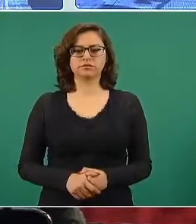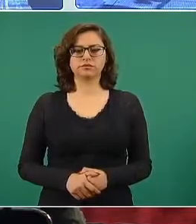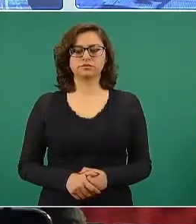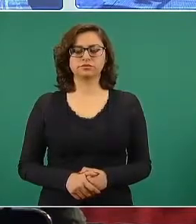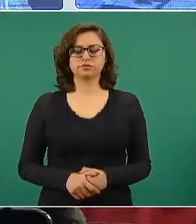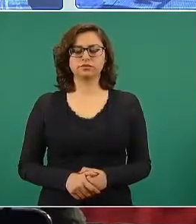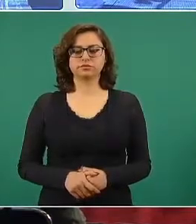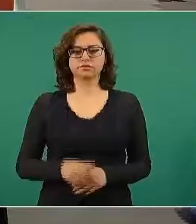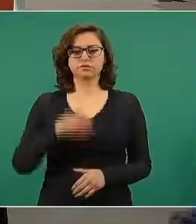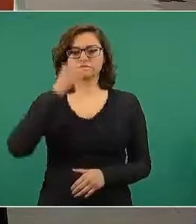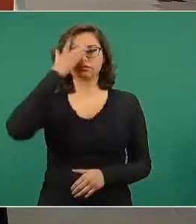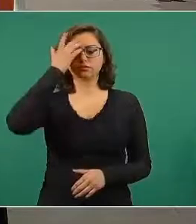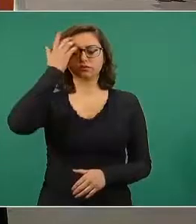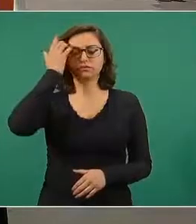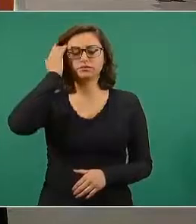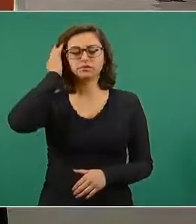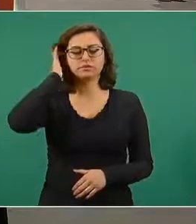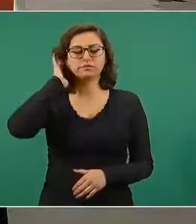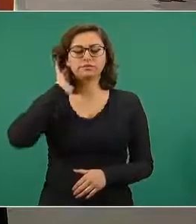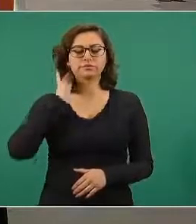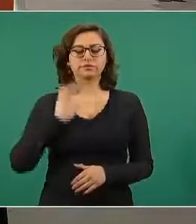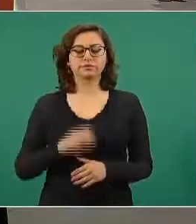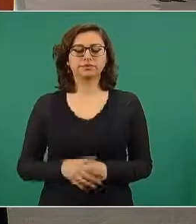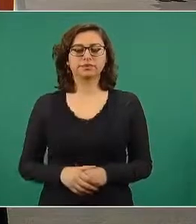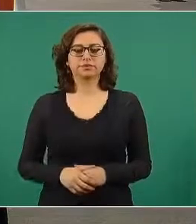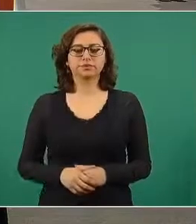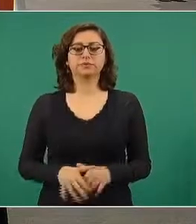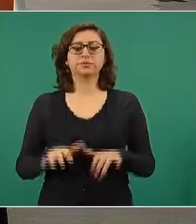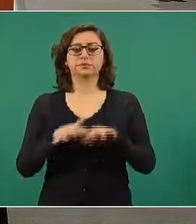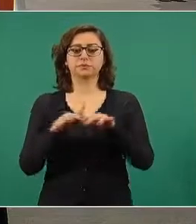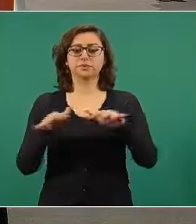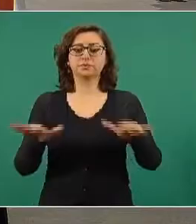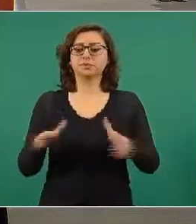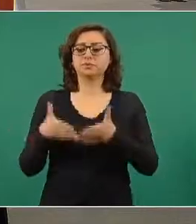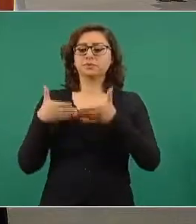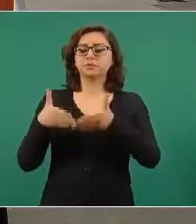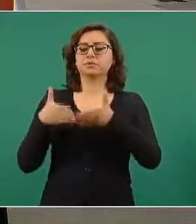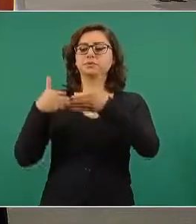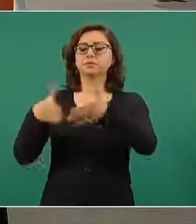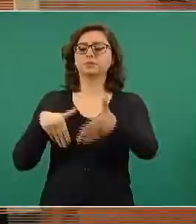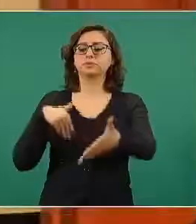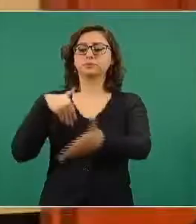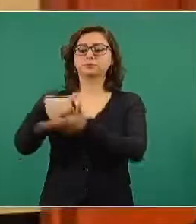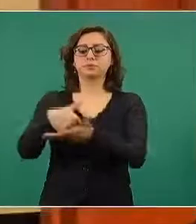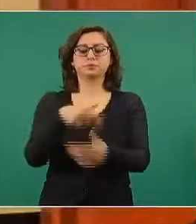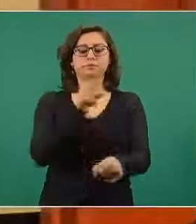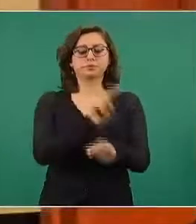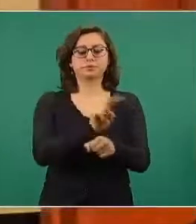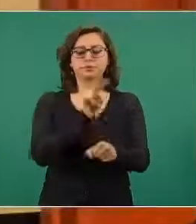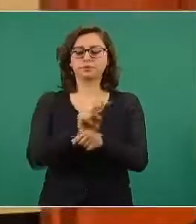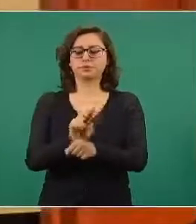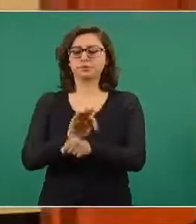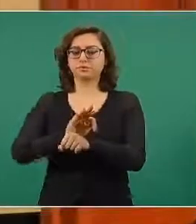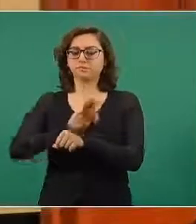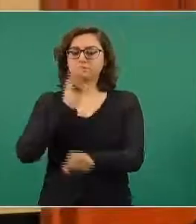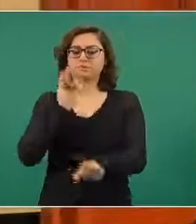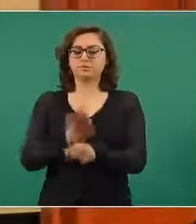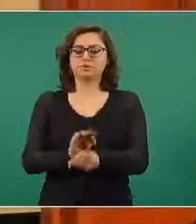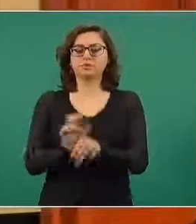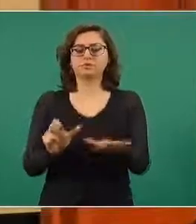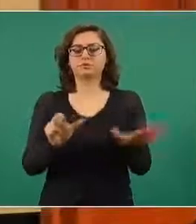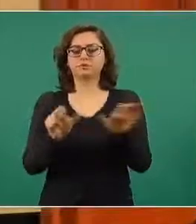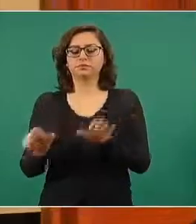En operaciones de protección marítima y portuaria, que es protección a la seguridad en los puertos, en el mismo periodo se llevaron a cabo